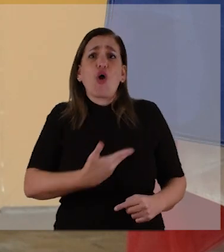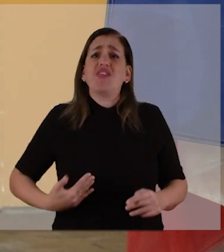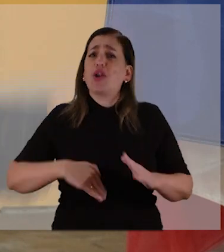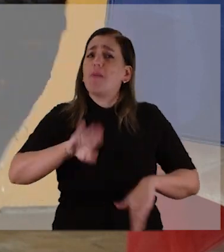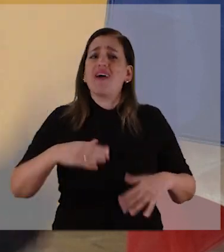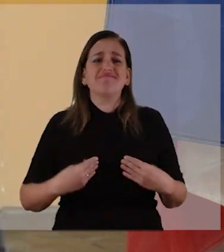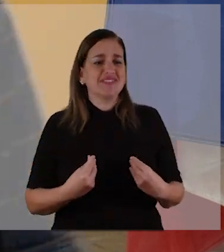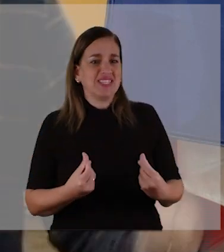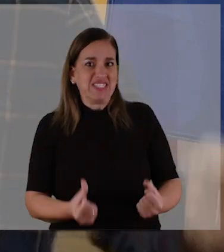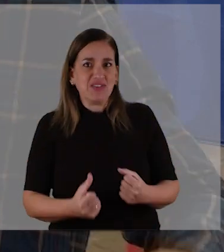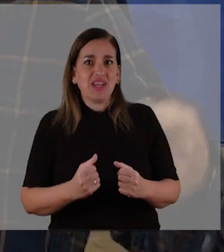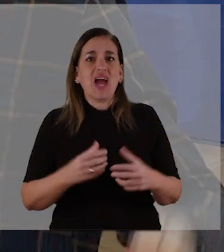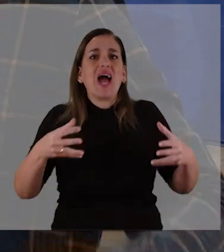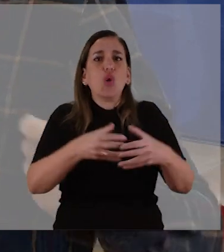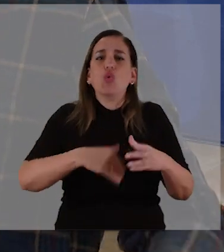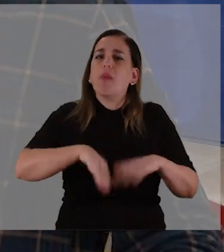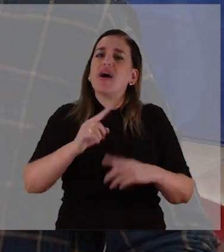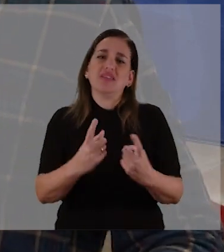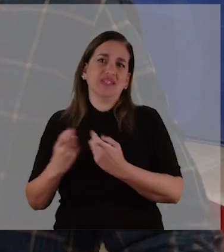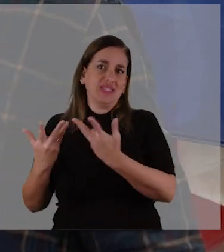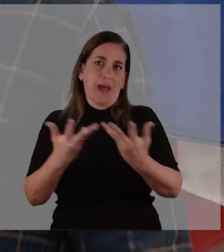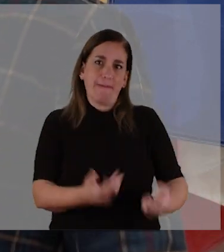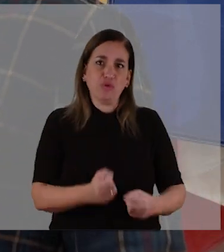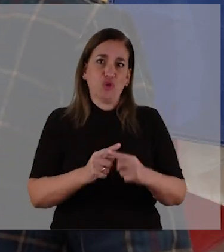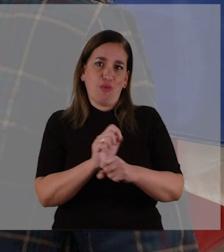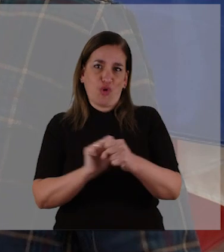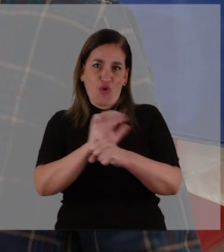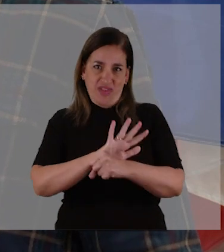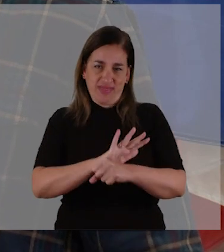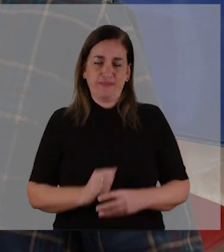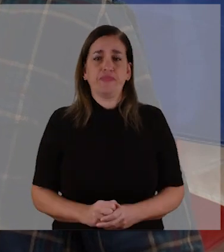social para apoyar a aquellos que más padecieron la pandemia.